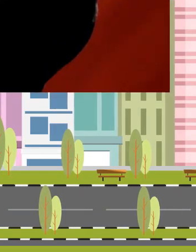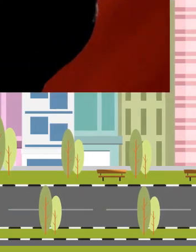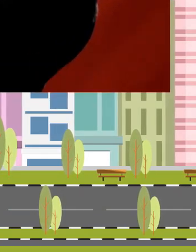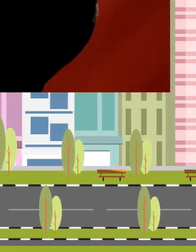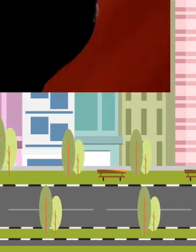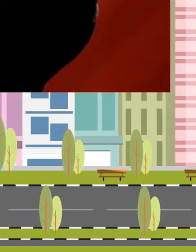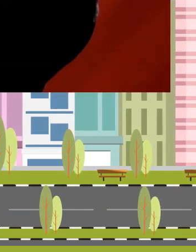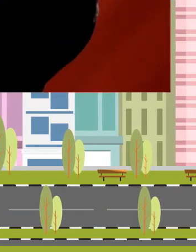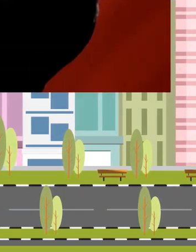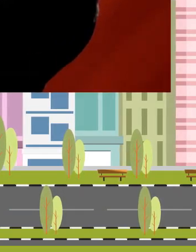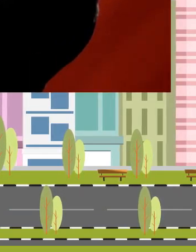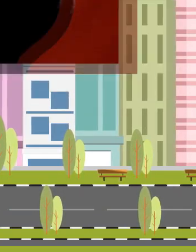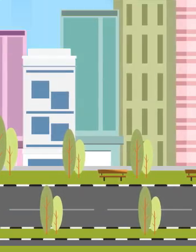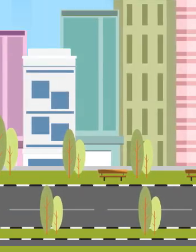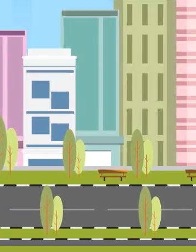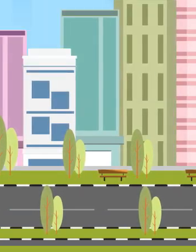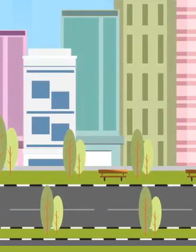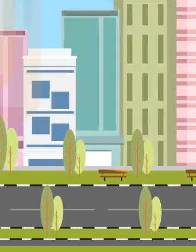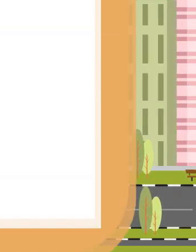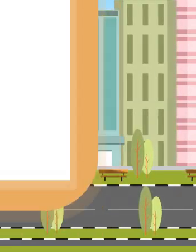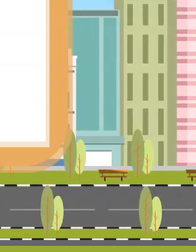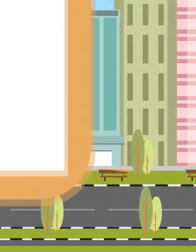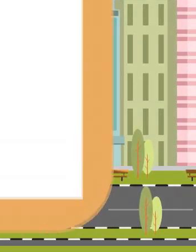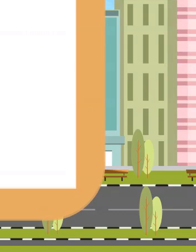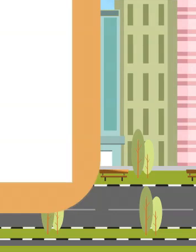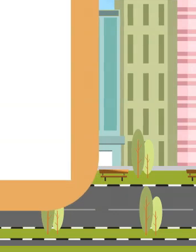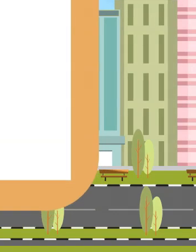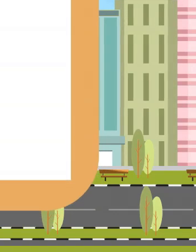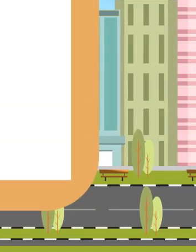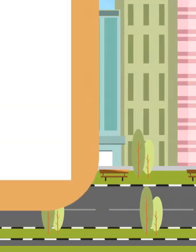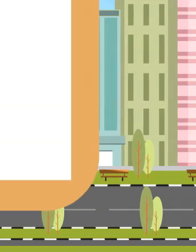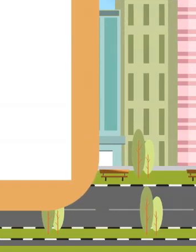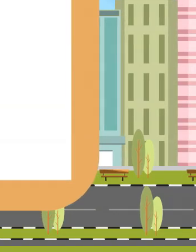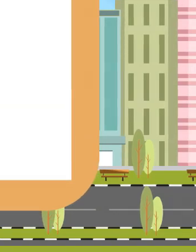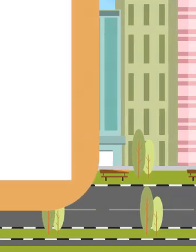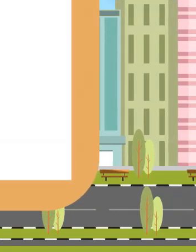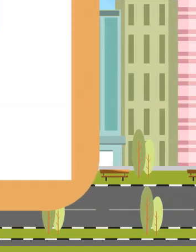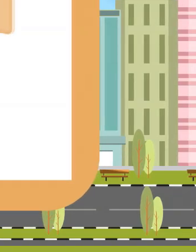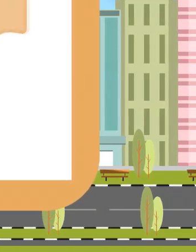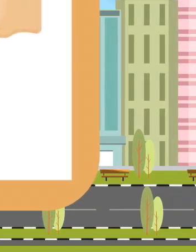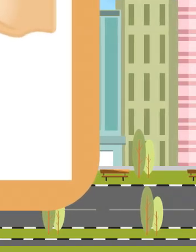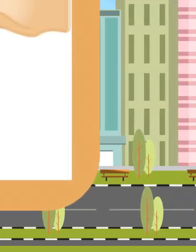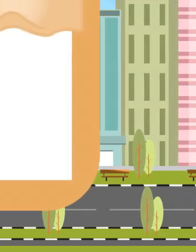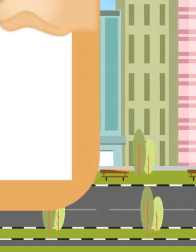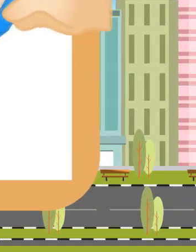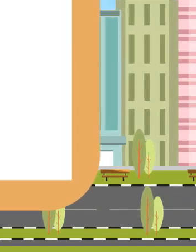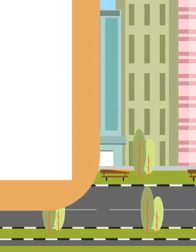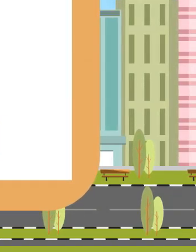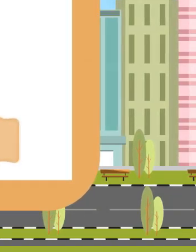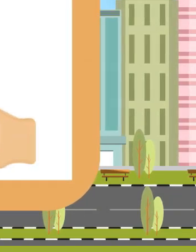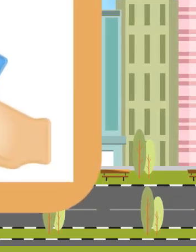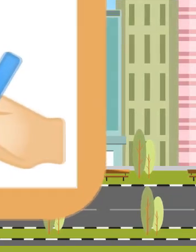república en su conferencia matutina, quien además informó que a partir de este periodo comenzará la incorporación de personas de